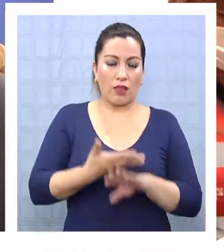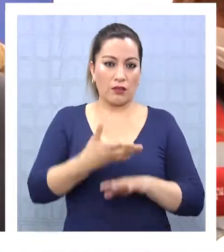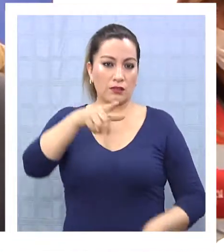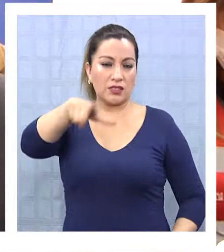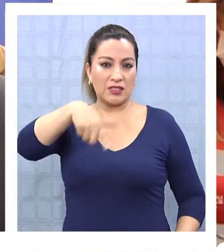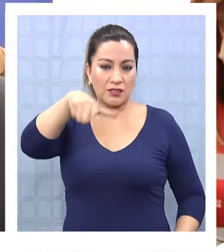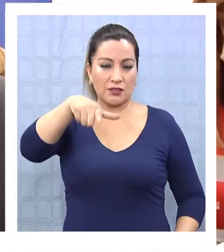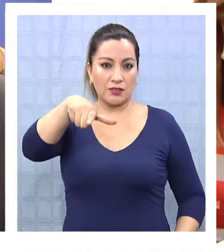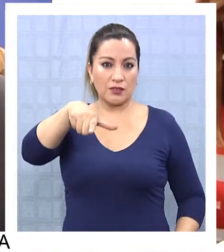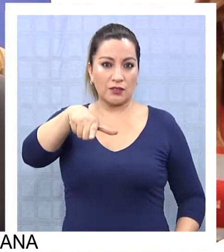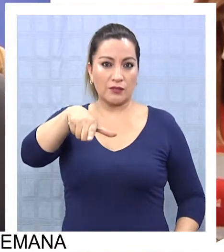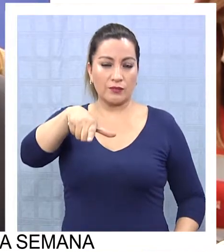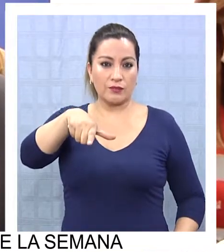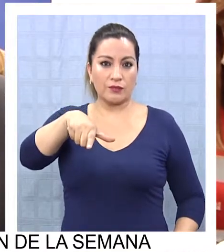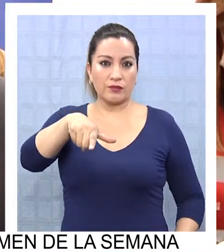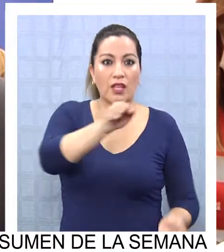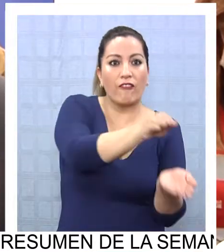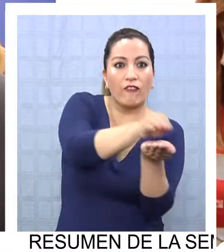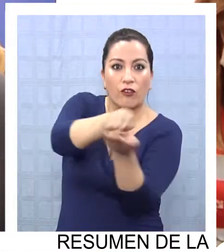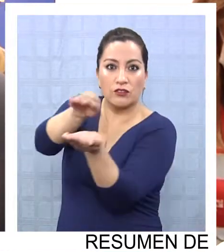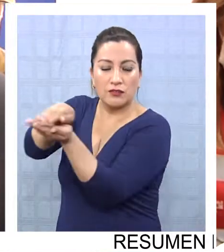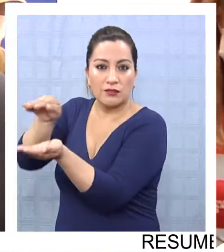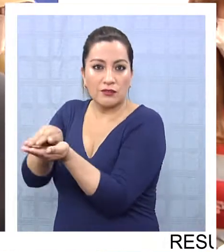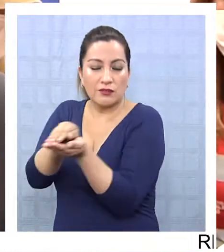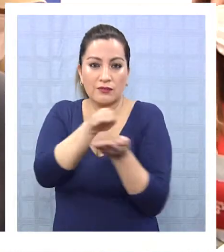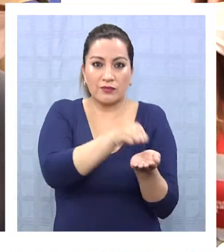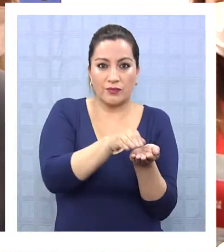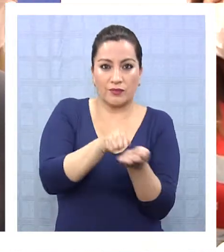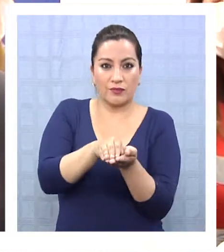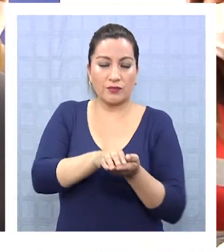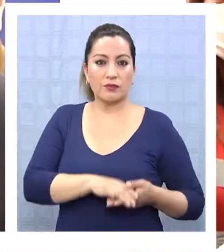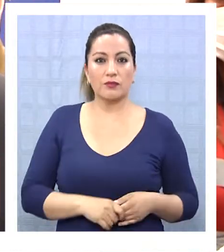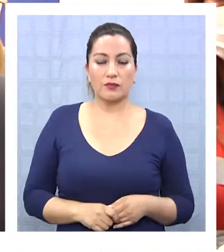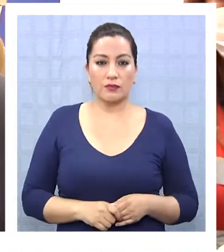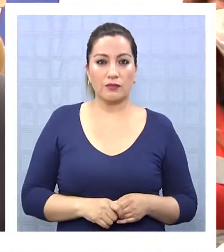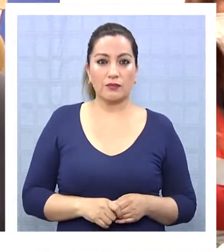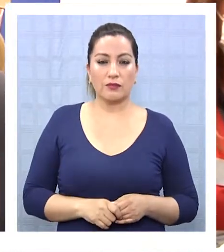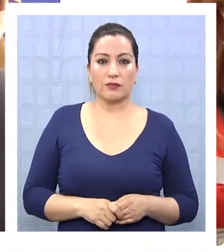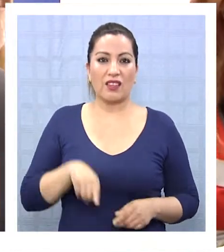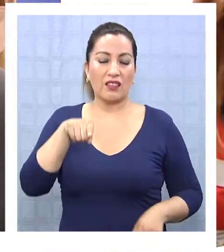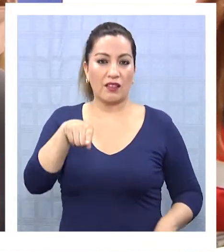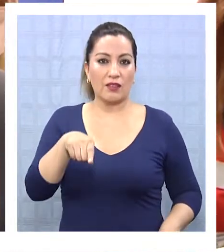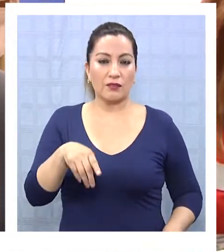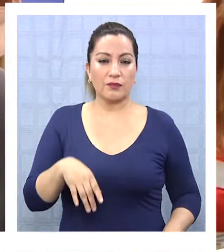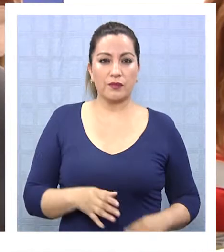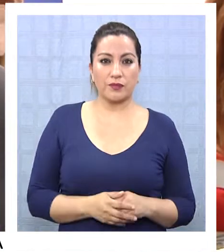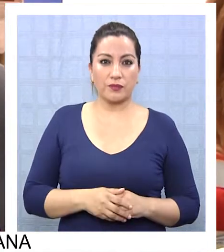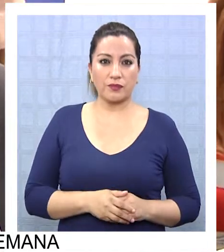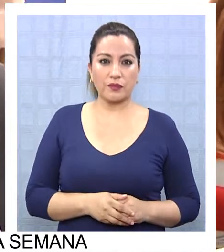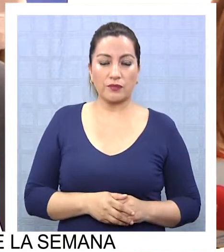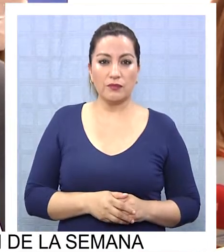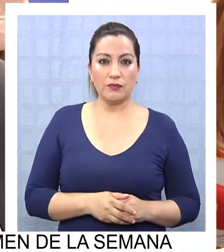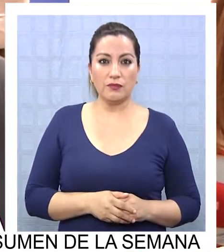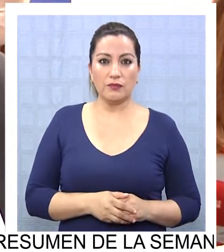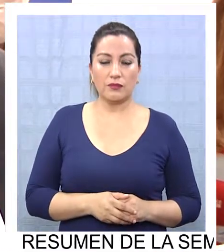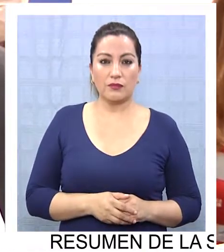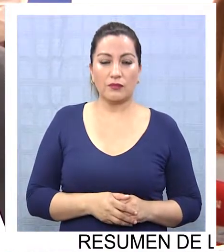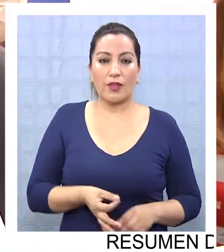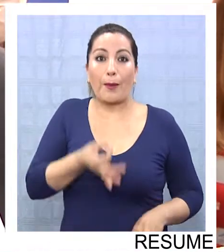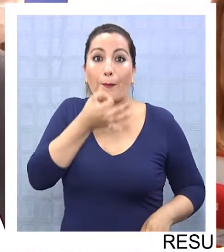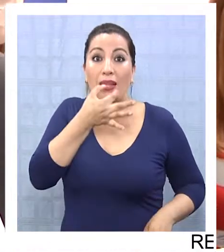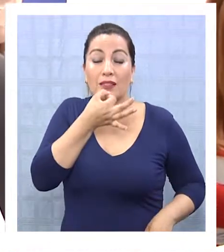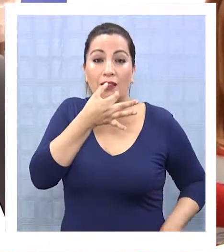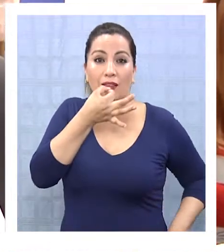17 envoltorios, digámoslo así, de estos productos, de estas